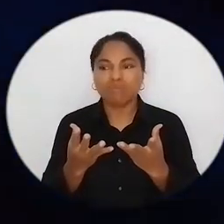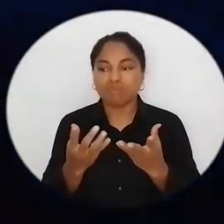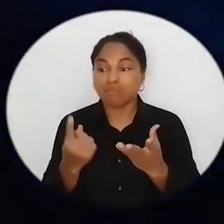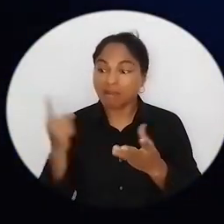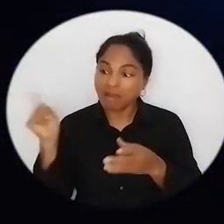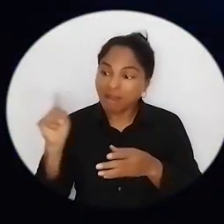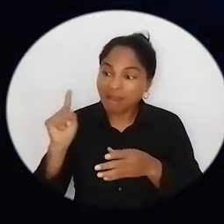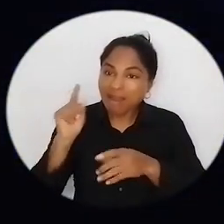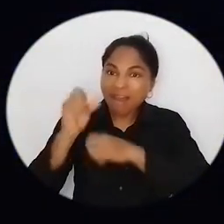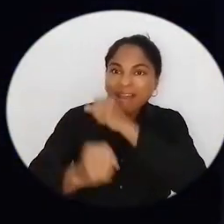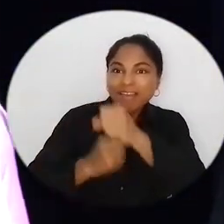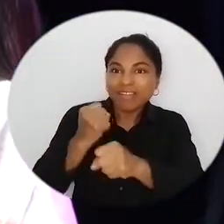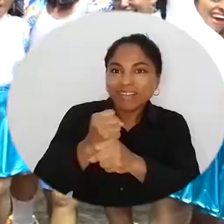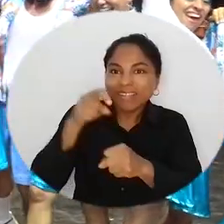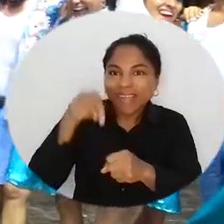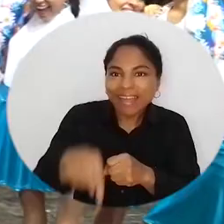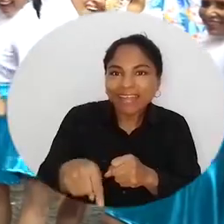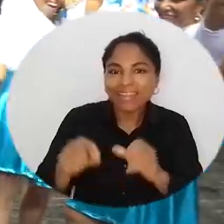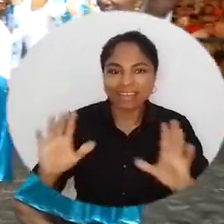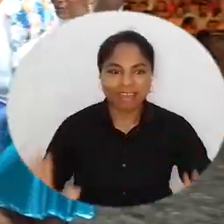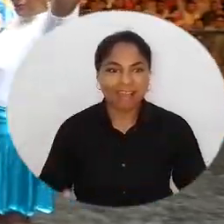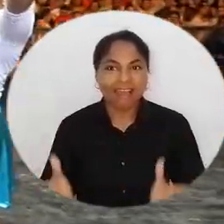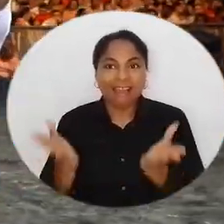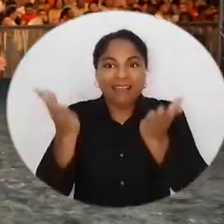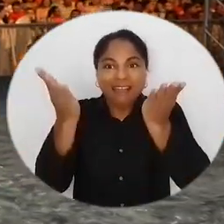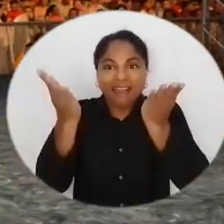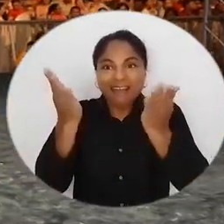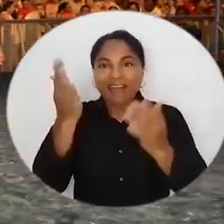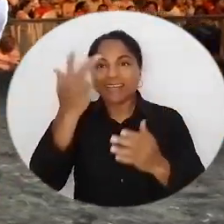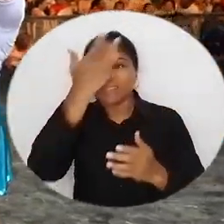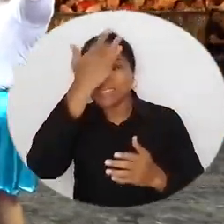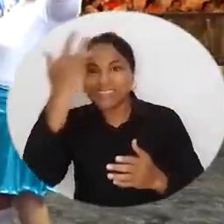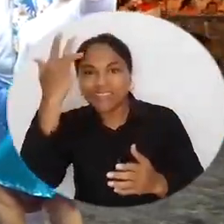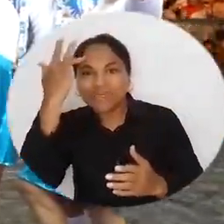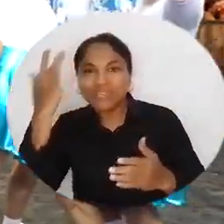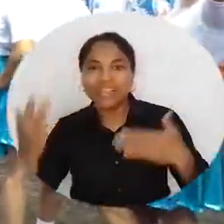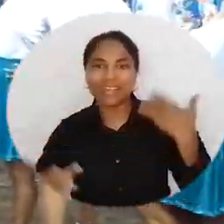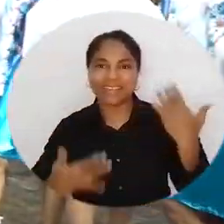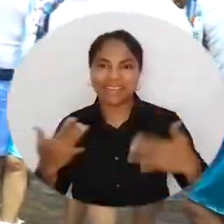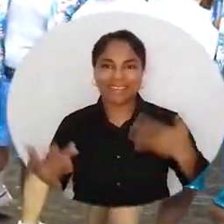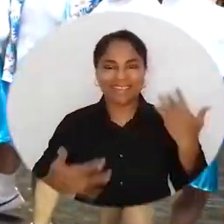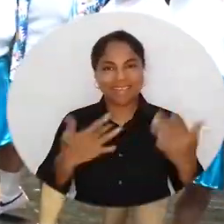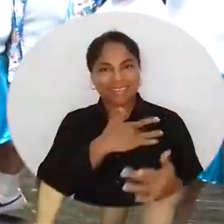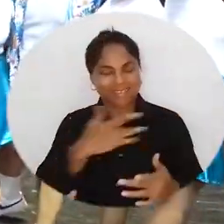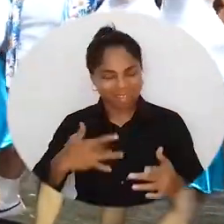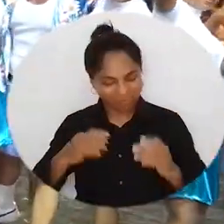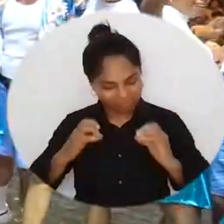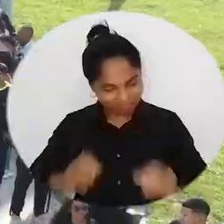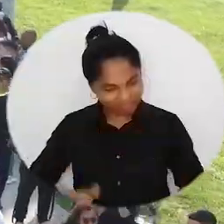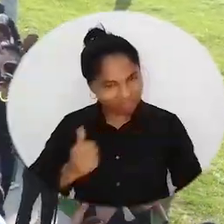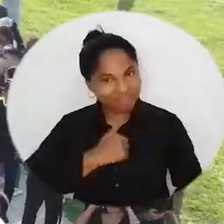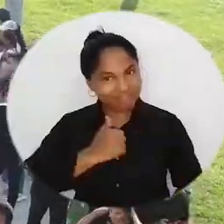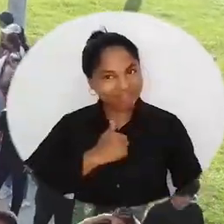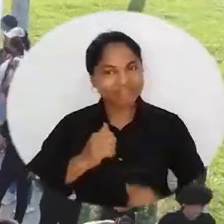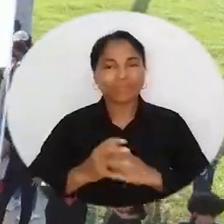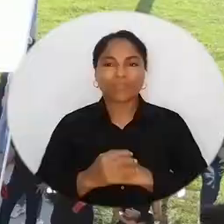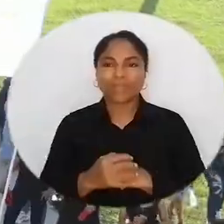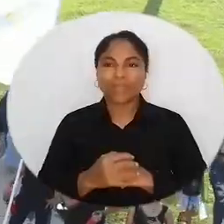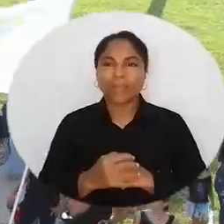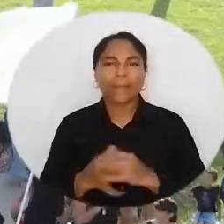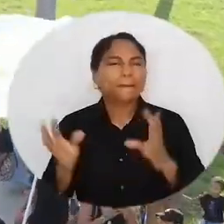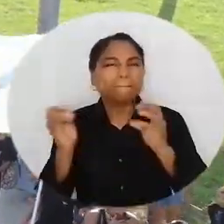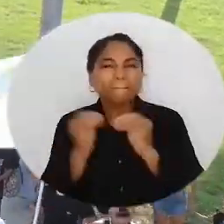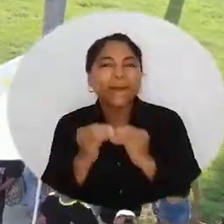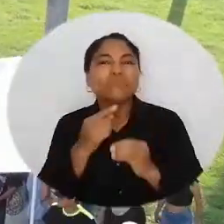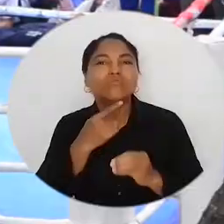perfecta para promover aún más el bienestar, la salud mental y el sano esparcimiento desde la persona misma. Me llamó más la atención